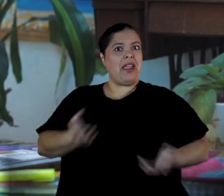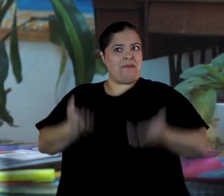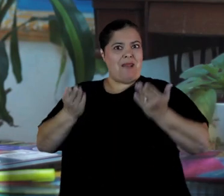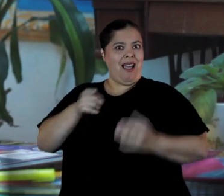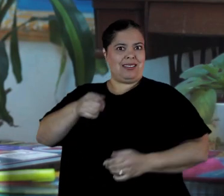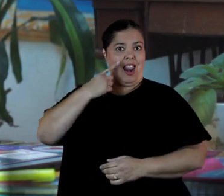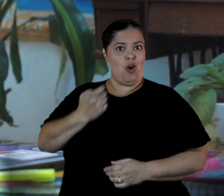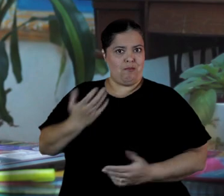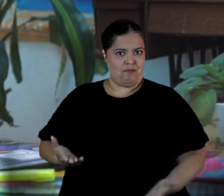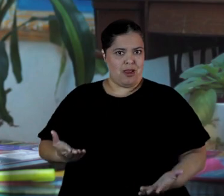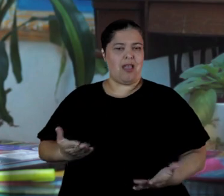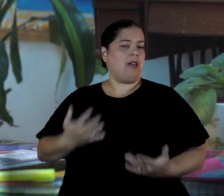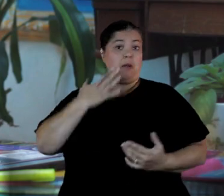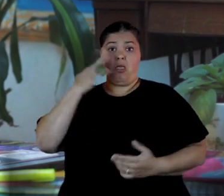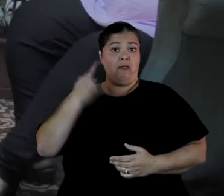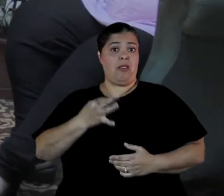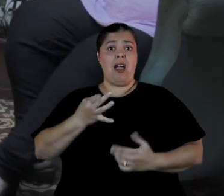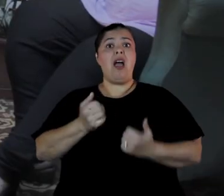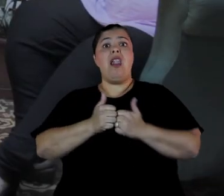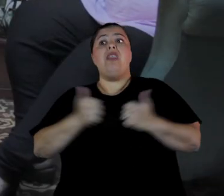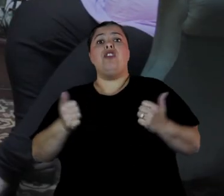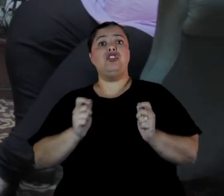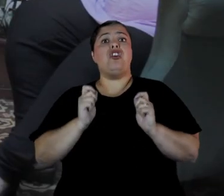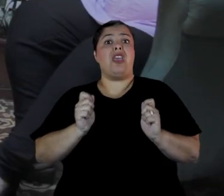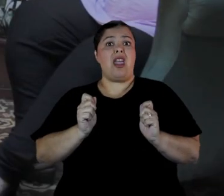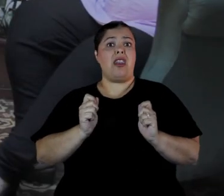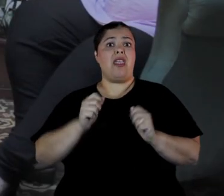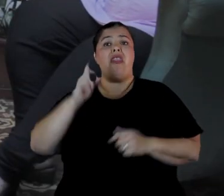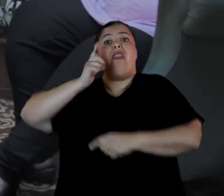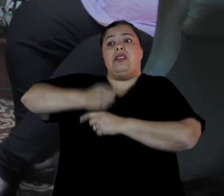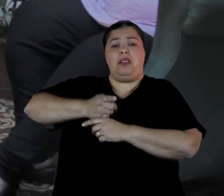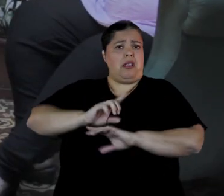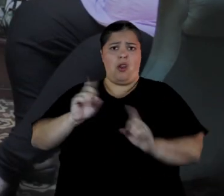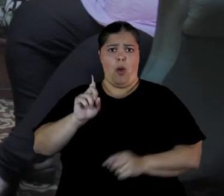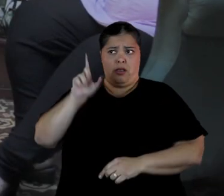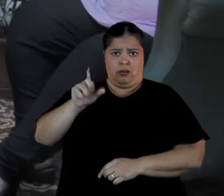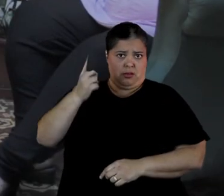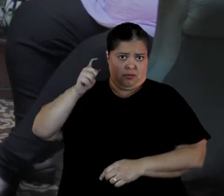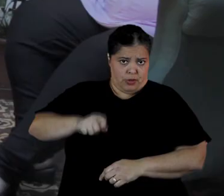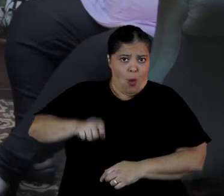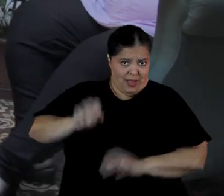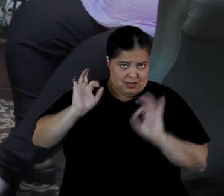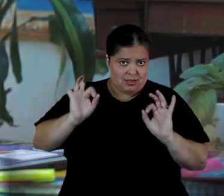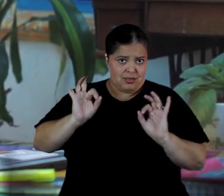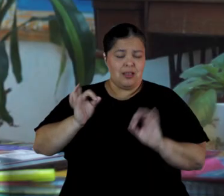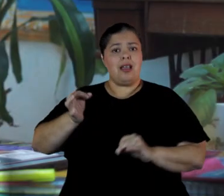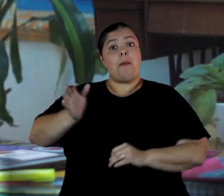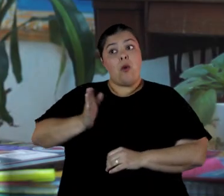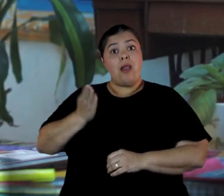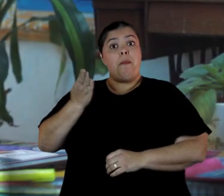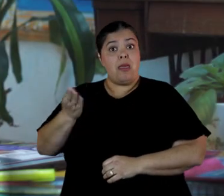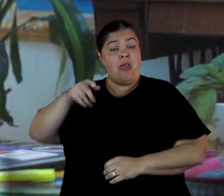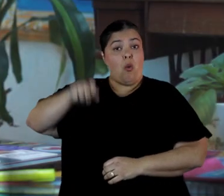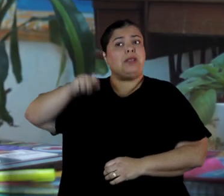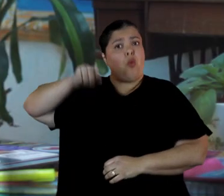realidad, el divorcio no lo va a decidir el hombre. Ella solicita el divorcio al juez y el juez es el que resuelve. Otorga el